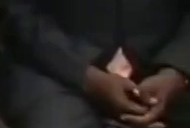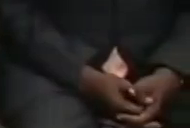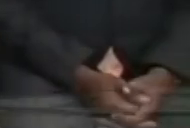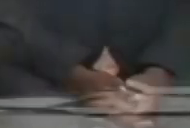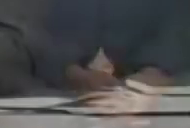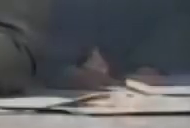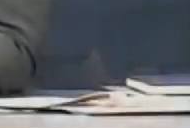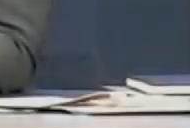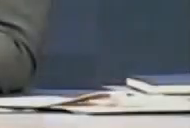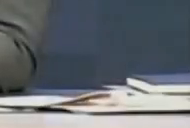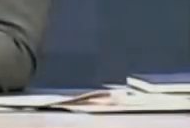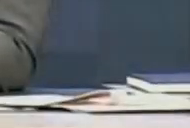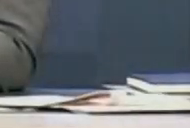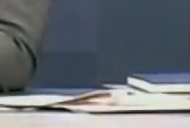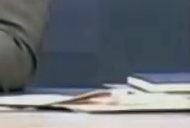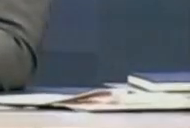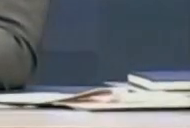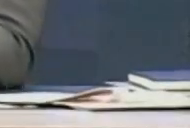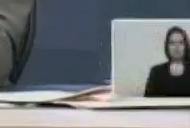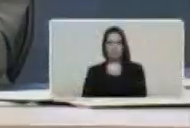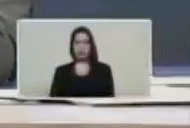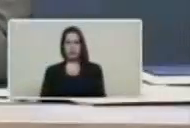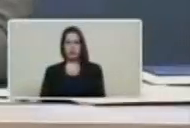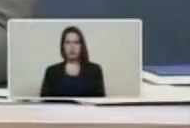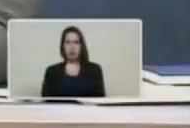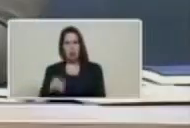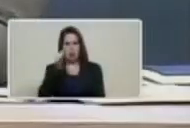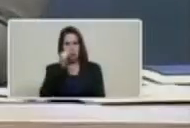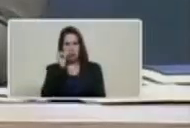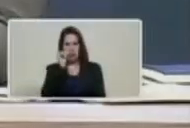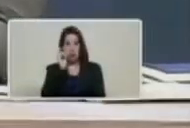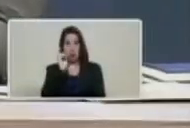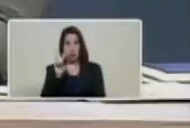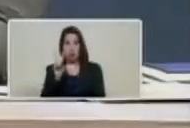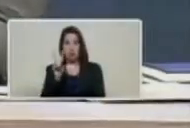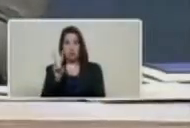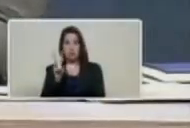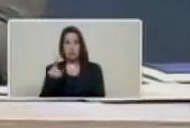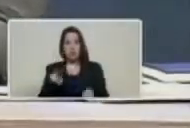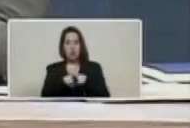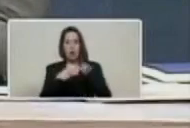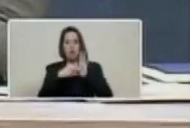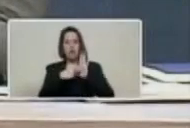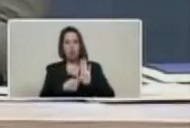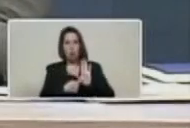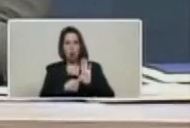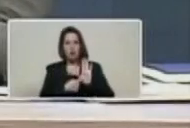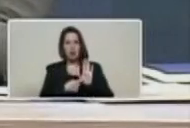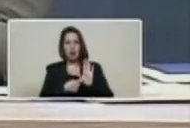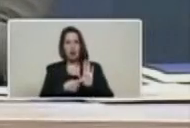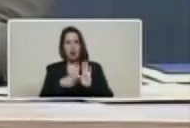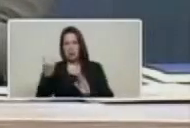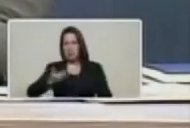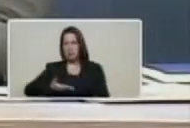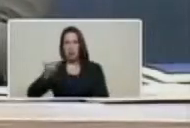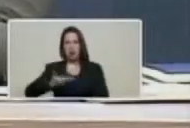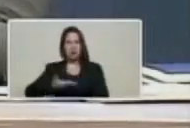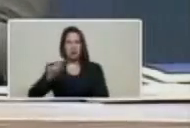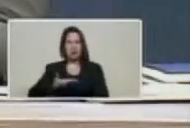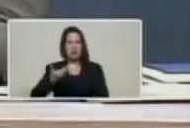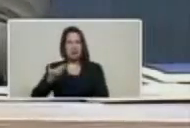ese video, en resumen, muestra el motivo esencial y la esencia del